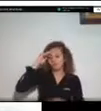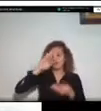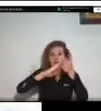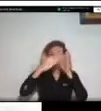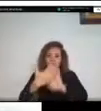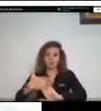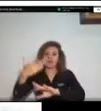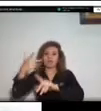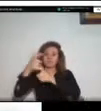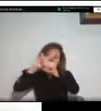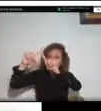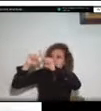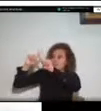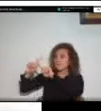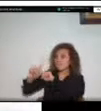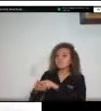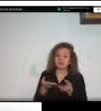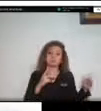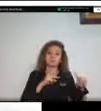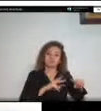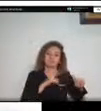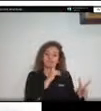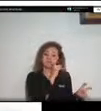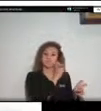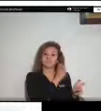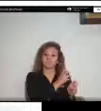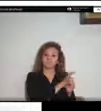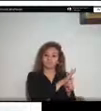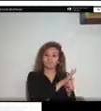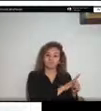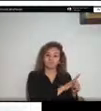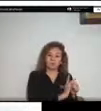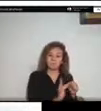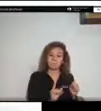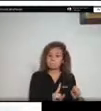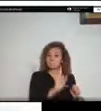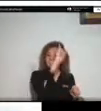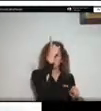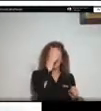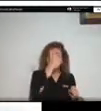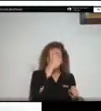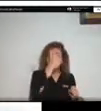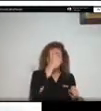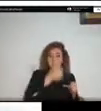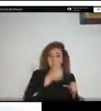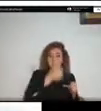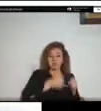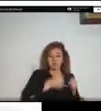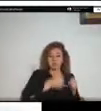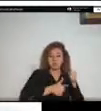ver la complejidad en estas imágenes lo primero para nosotros es el orden público el acercamiento de la zona